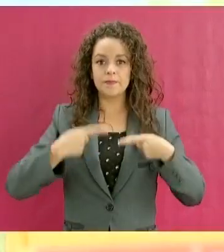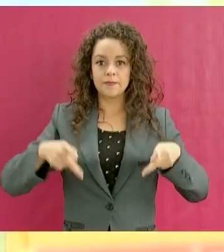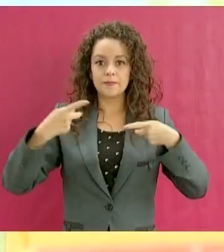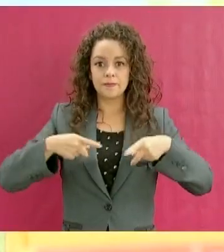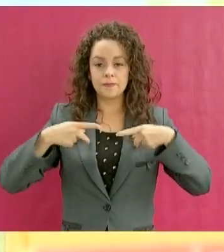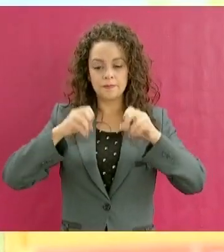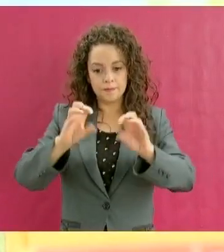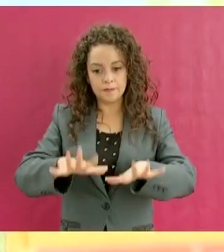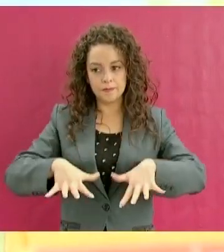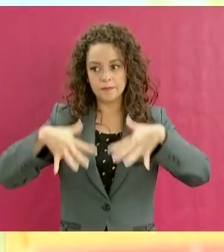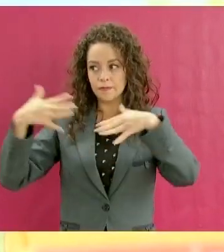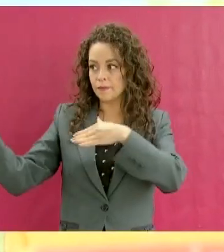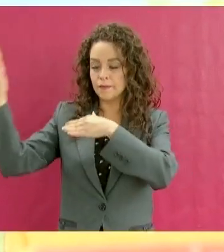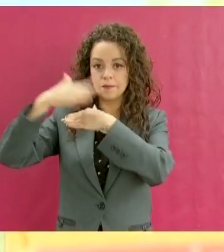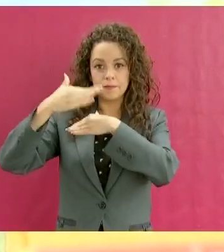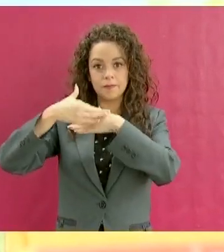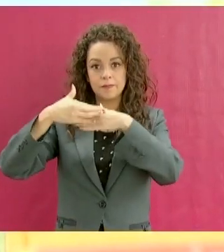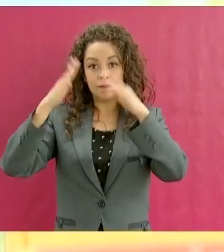No. No.